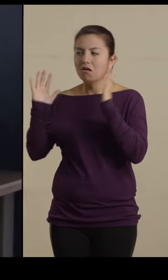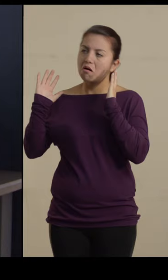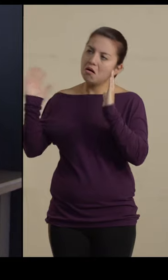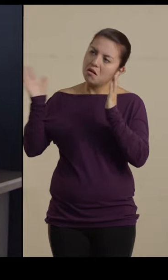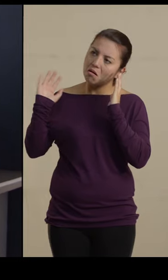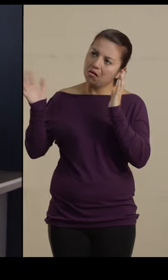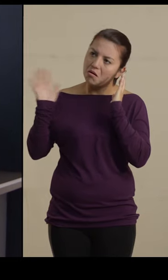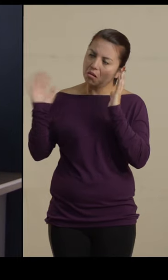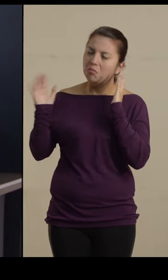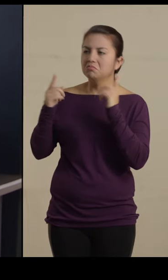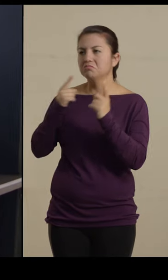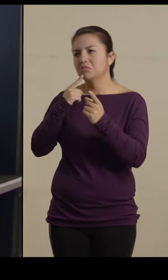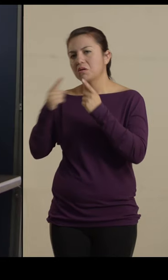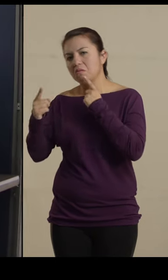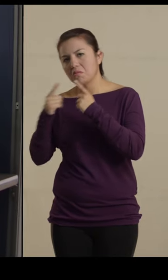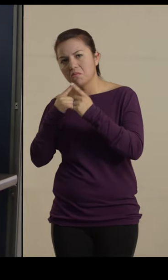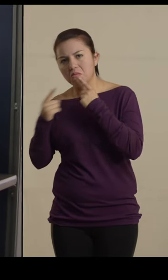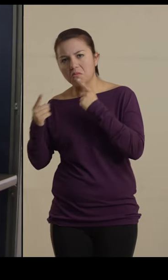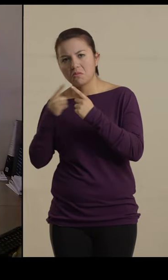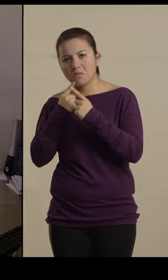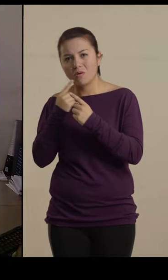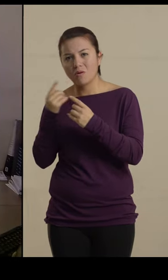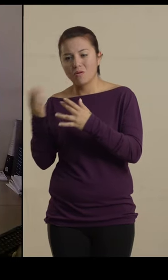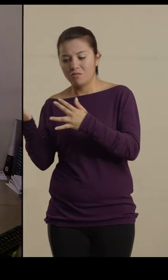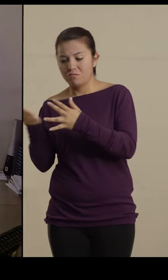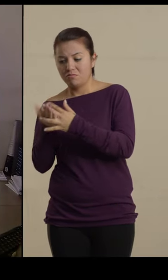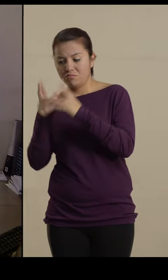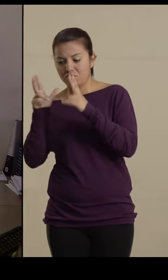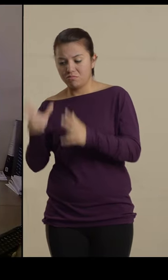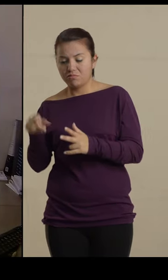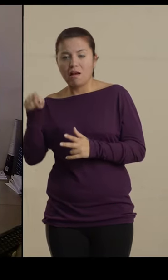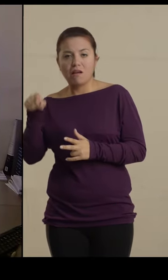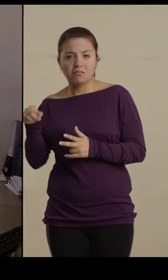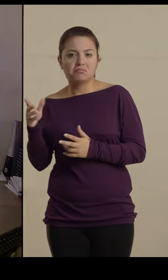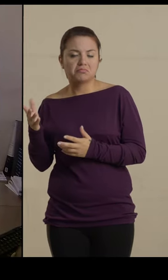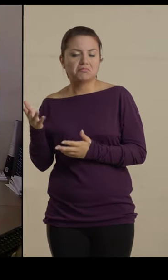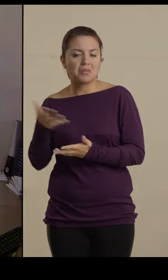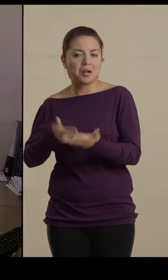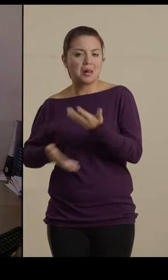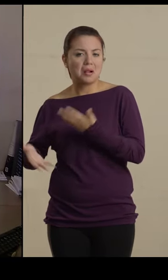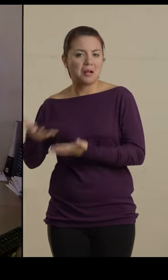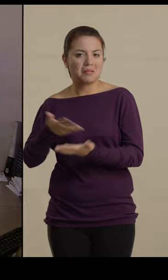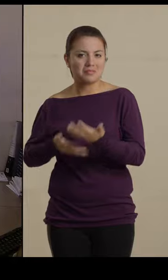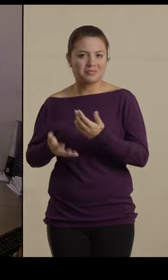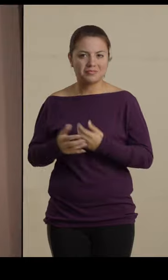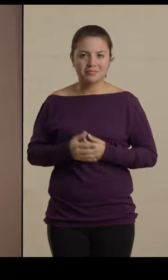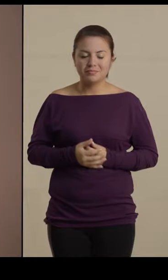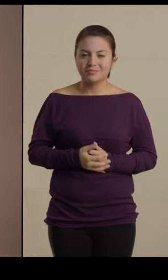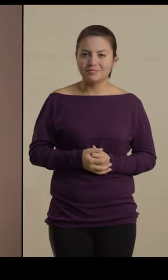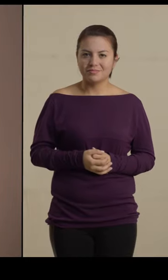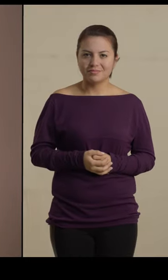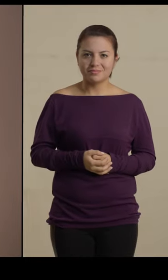converso, comparto con ellos en los descansos.